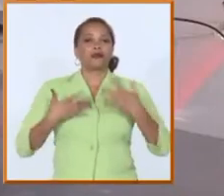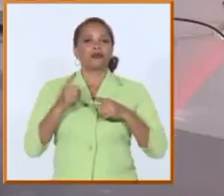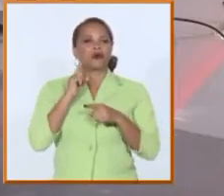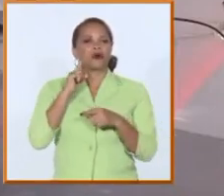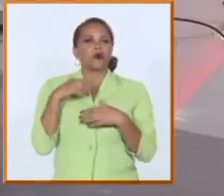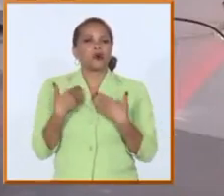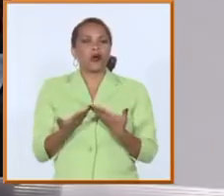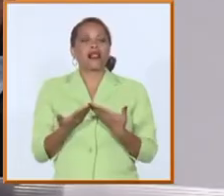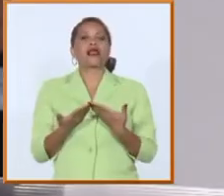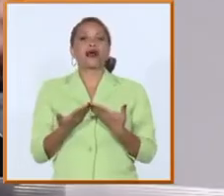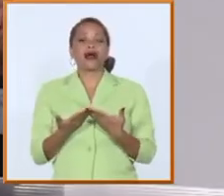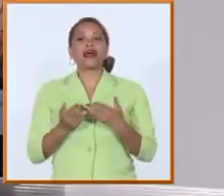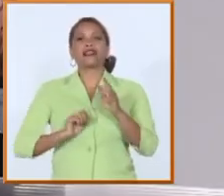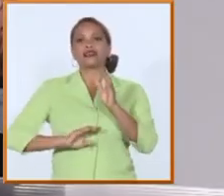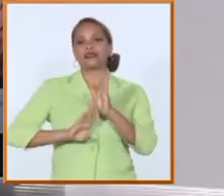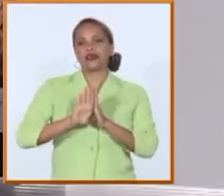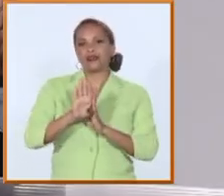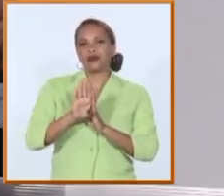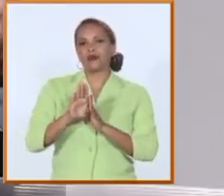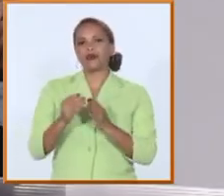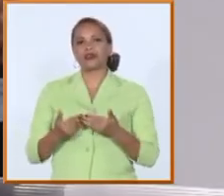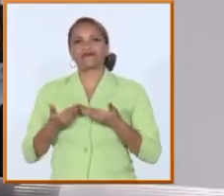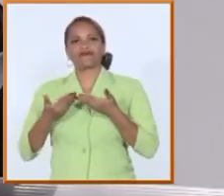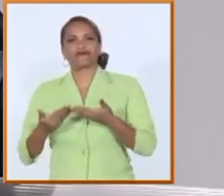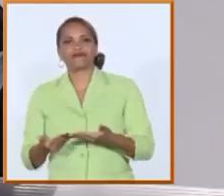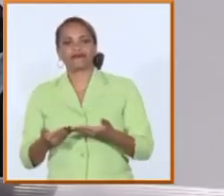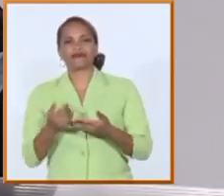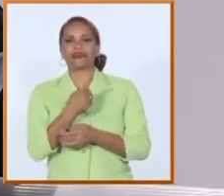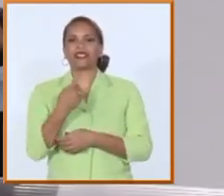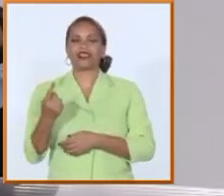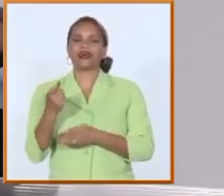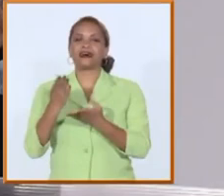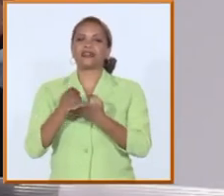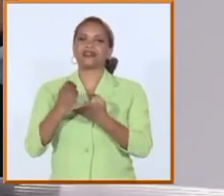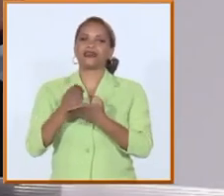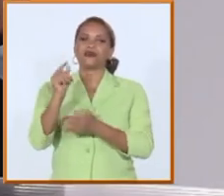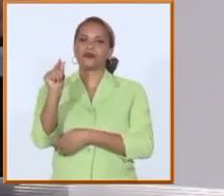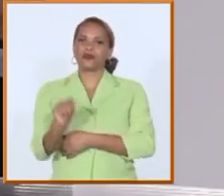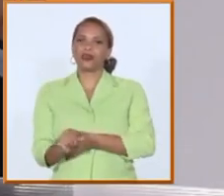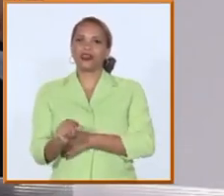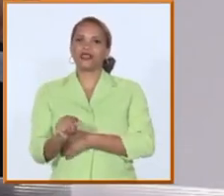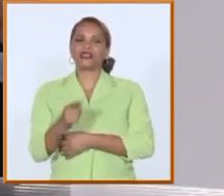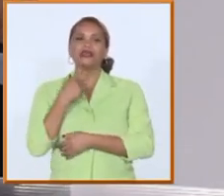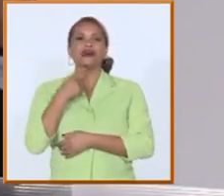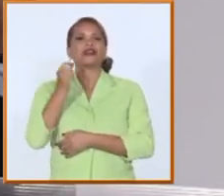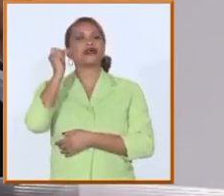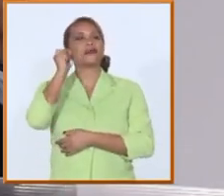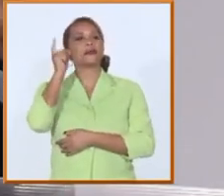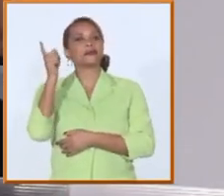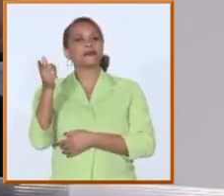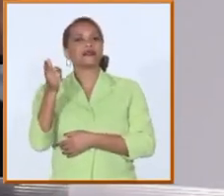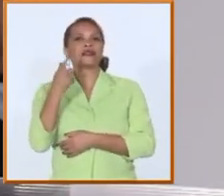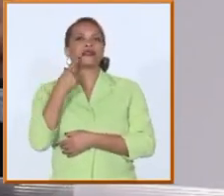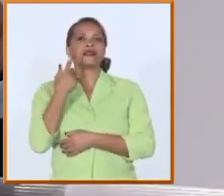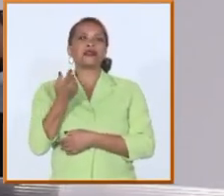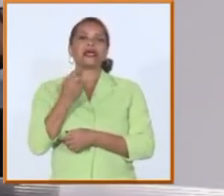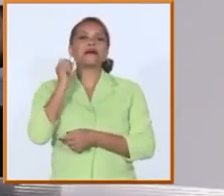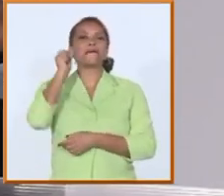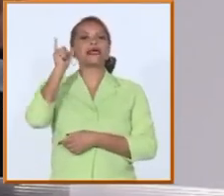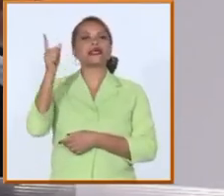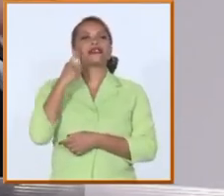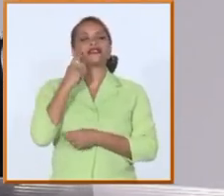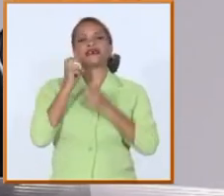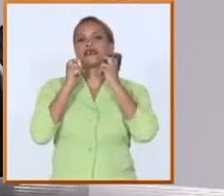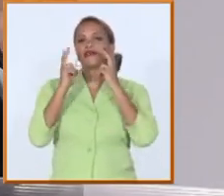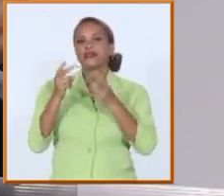el desarrollo que ponen en cada uno de los jóvenes que tienen en el aula las expectativas de vida y de aporte a la